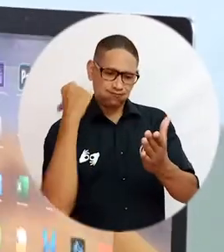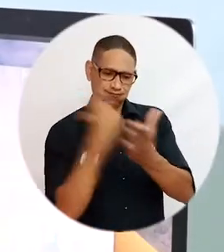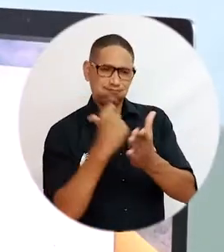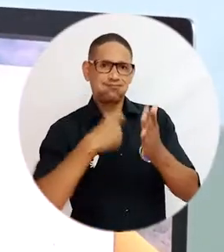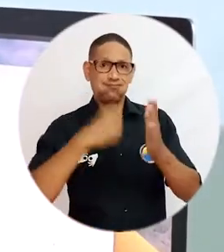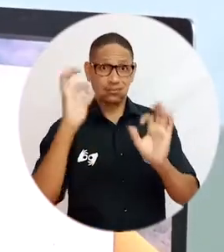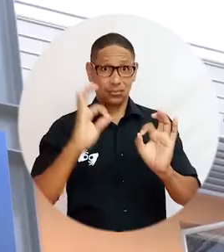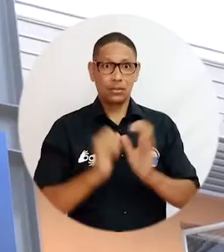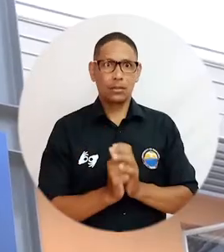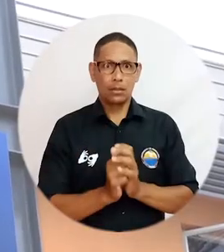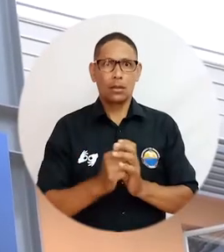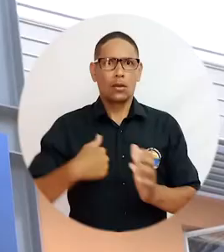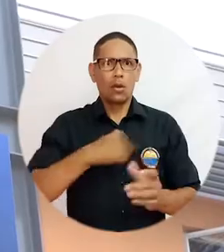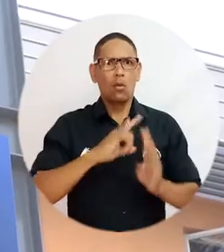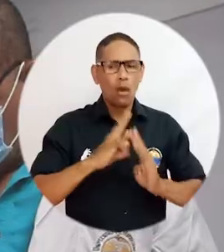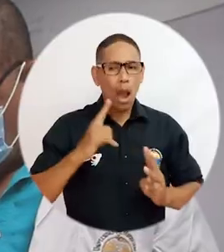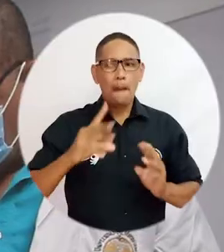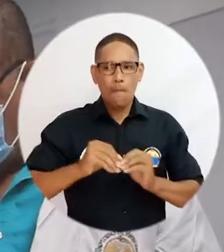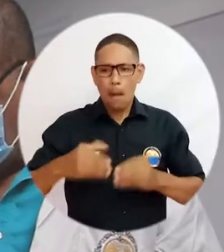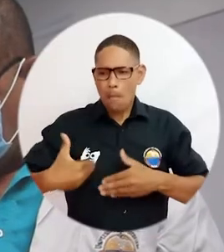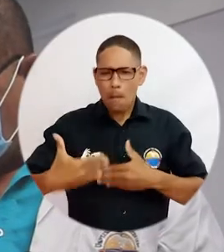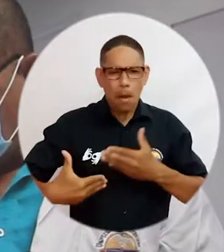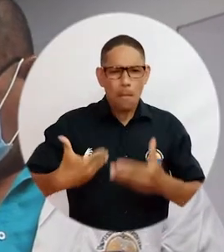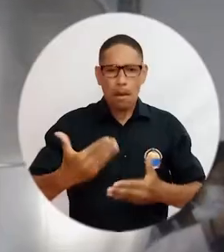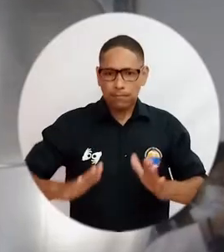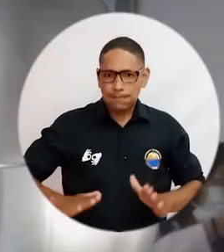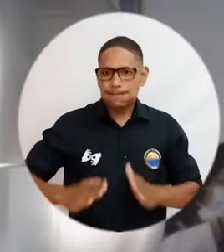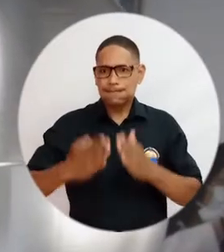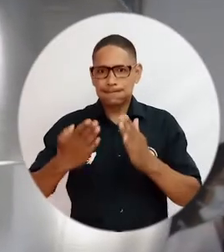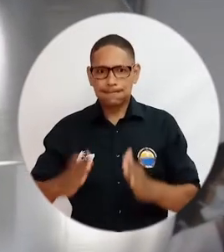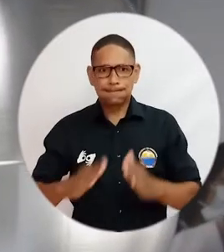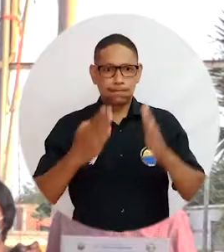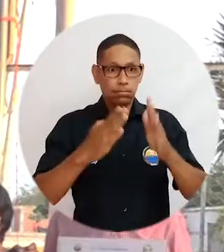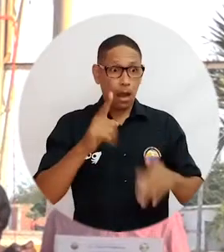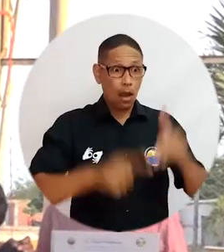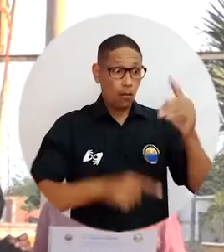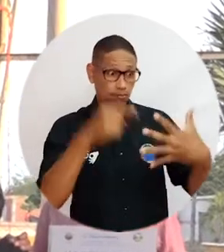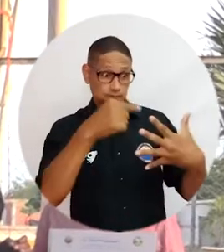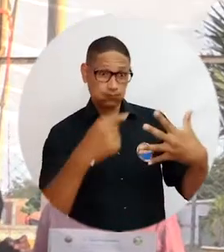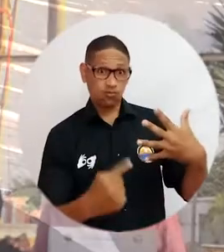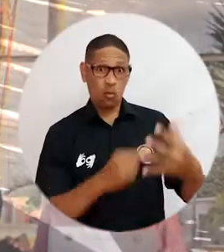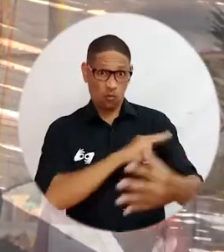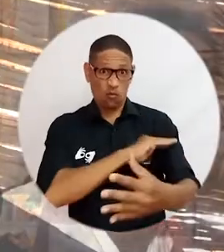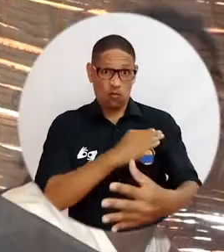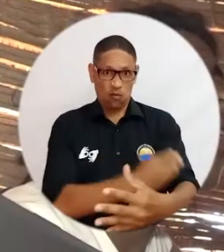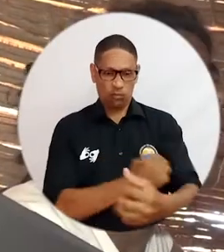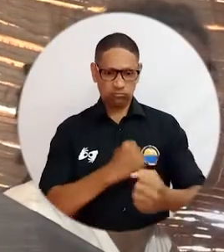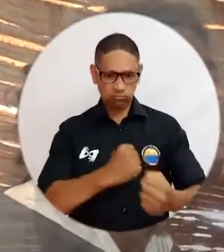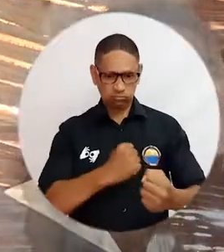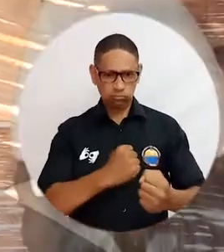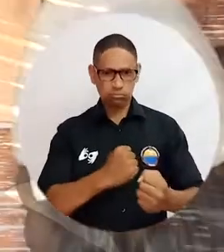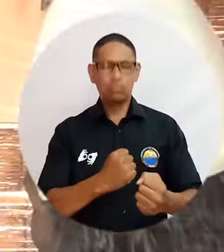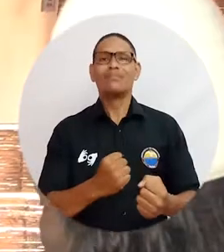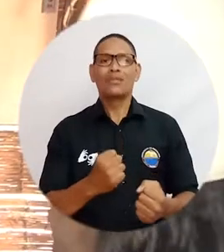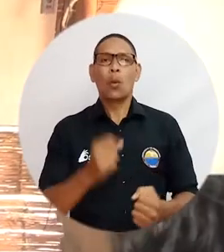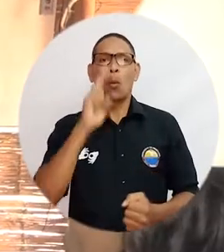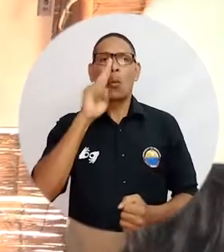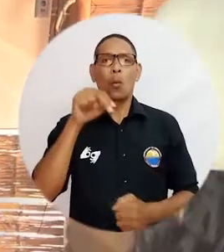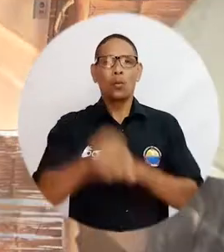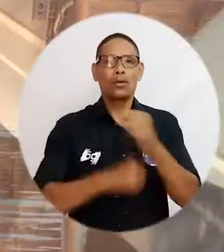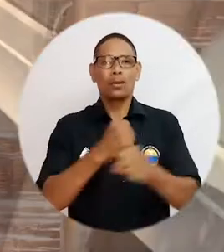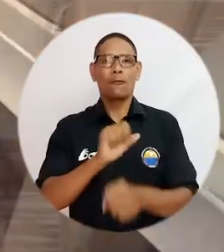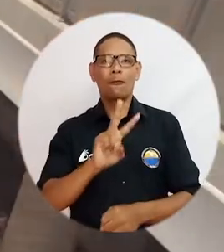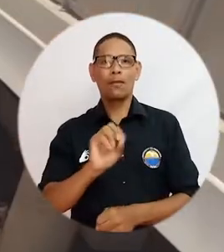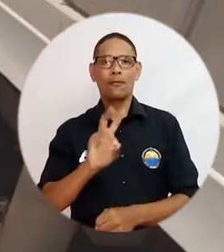factores en que se ha mejorado continuamente y los que constituyen grandes fortalezas de la institución, lo que le permitió lograr, en junio de